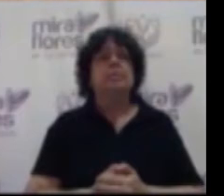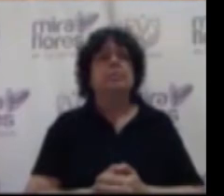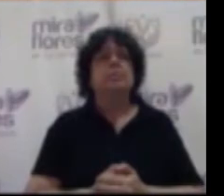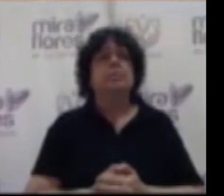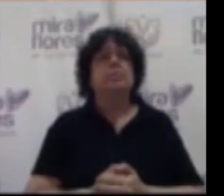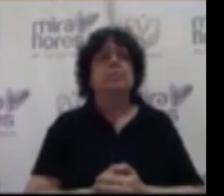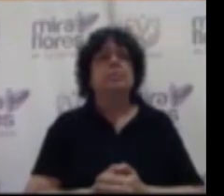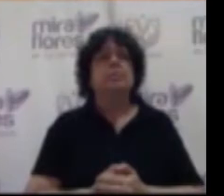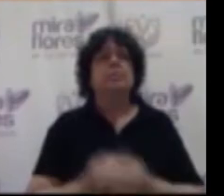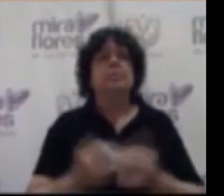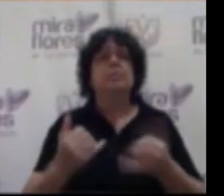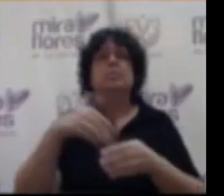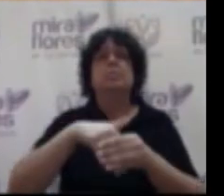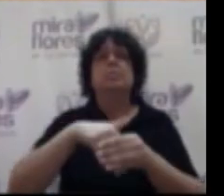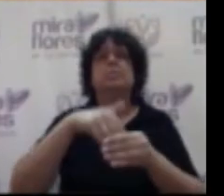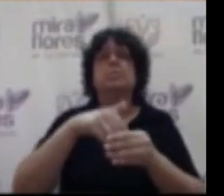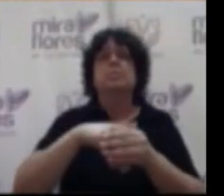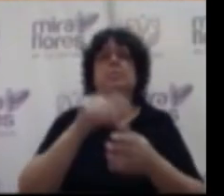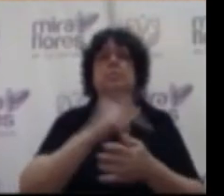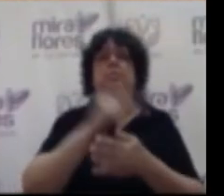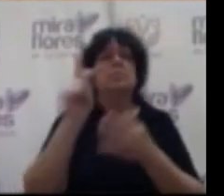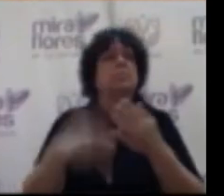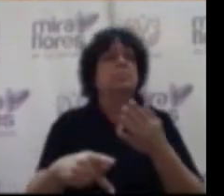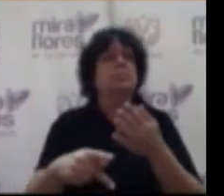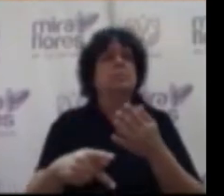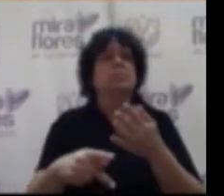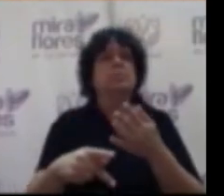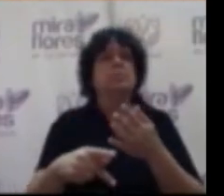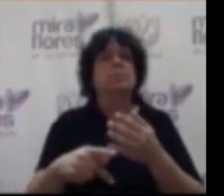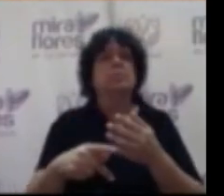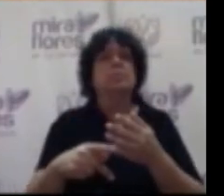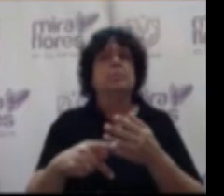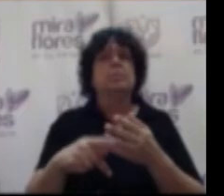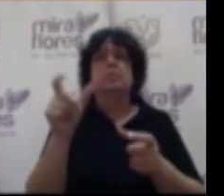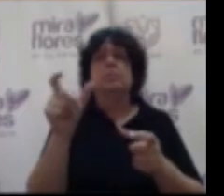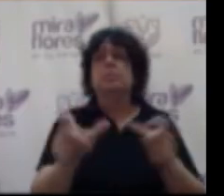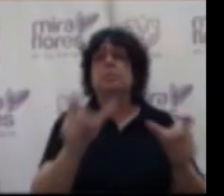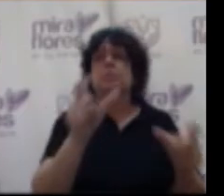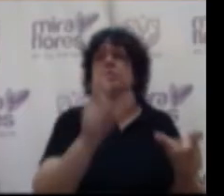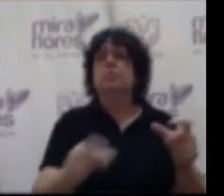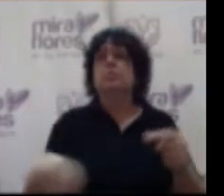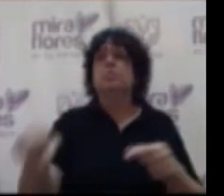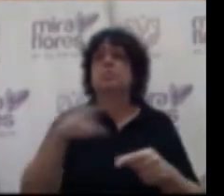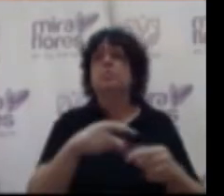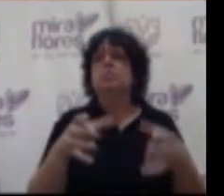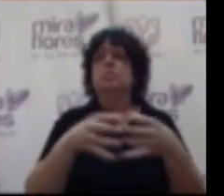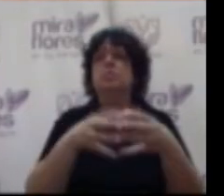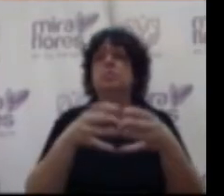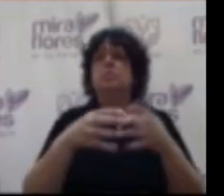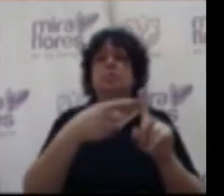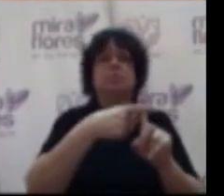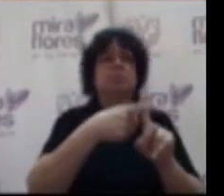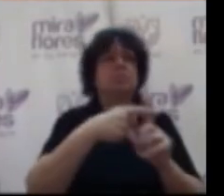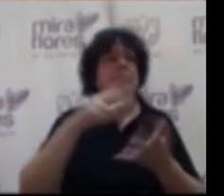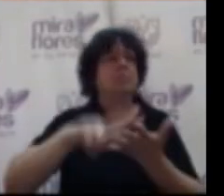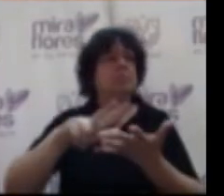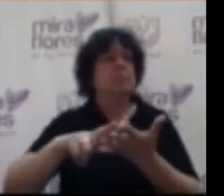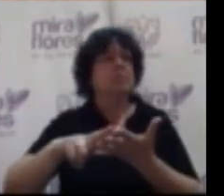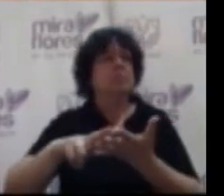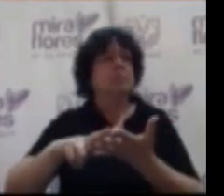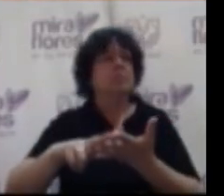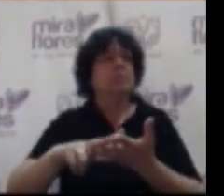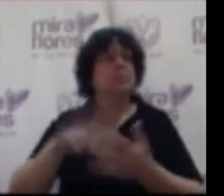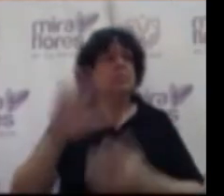procederemos a votar este proyecto aquellos miembros del consejo que estén a favor de aprobarlo si van a